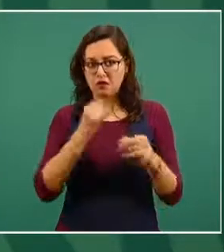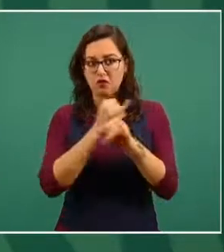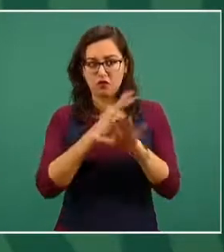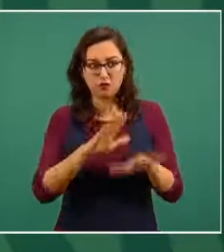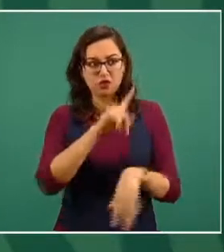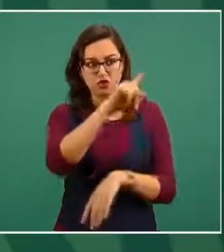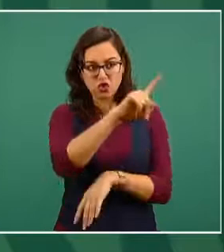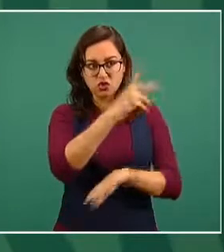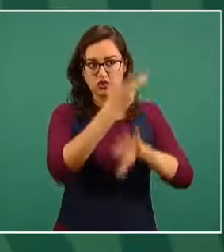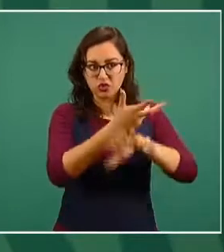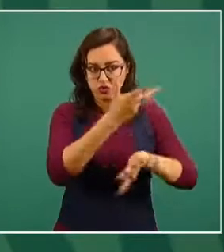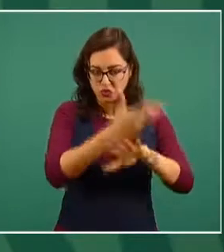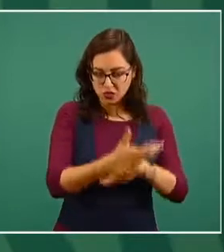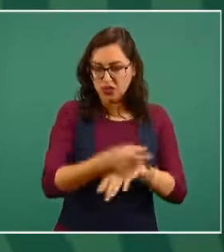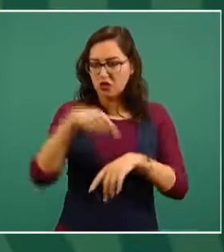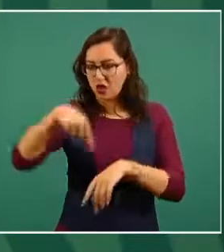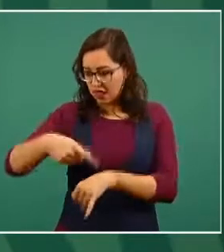Unidos